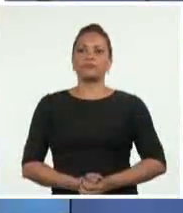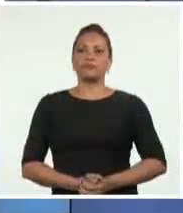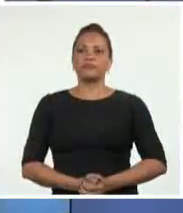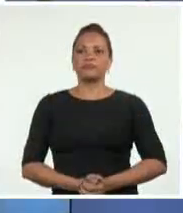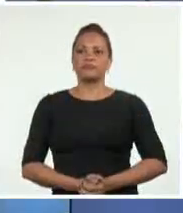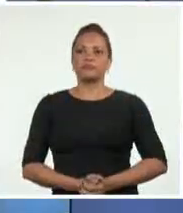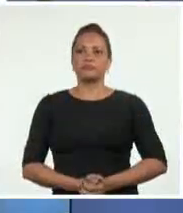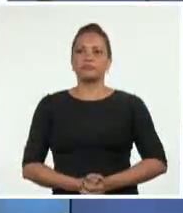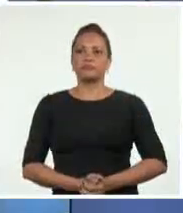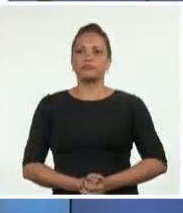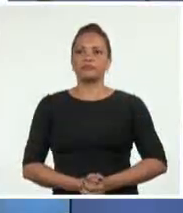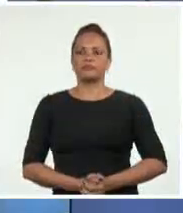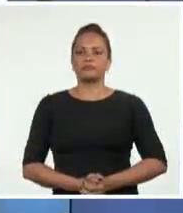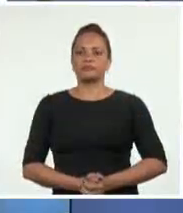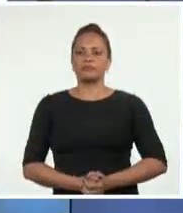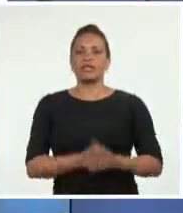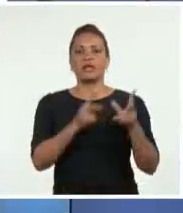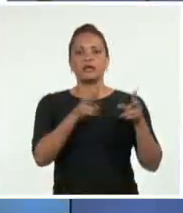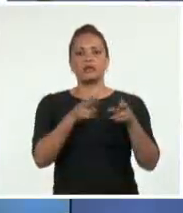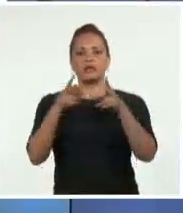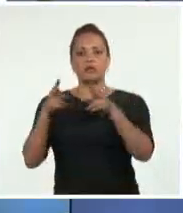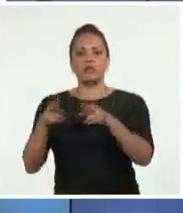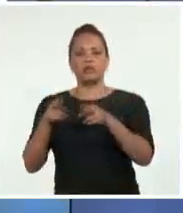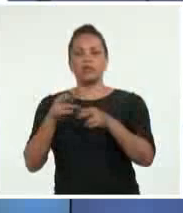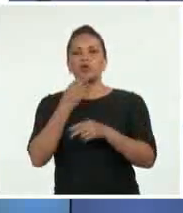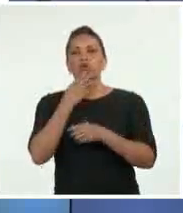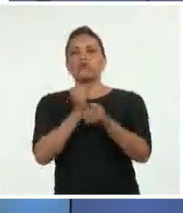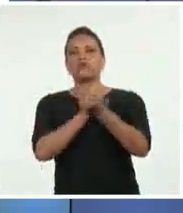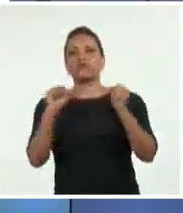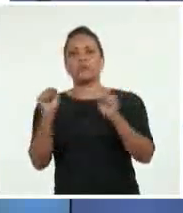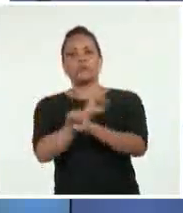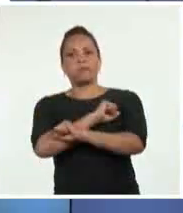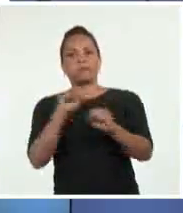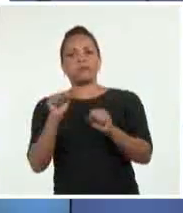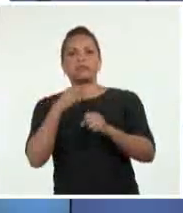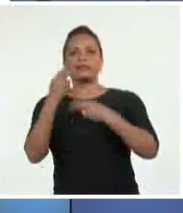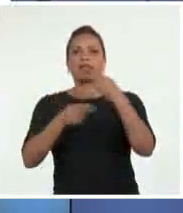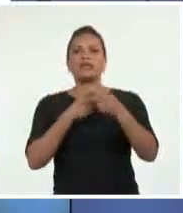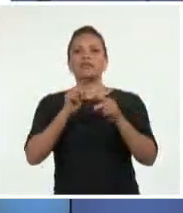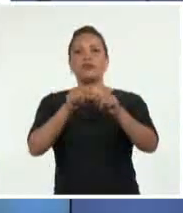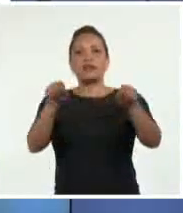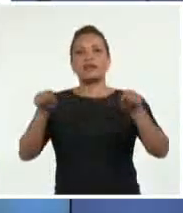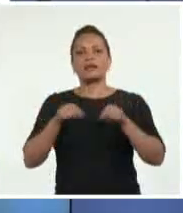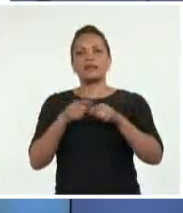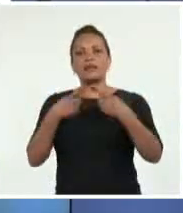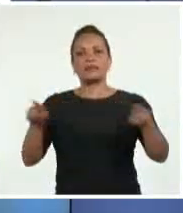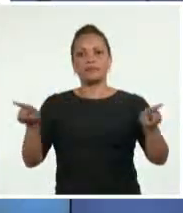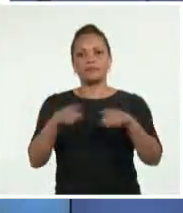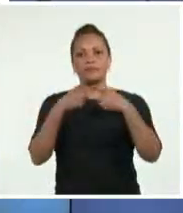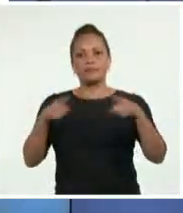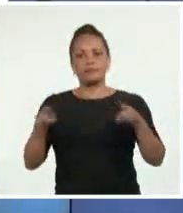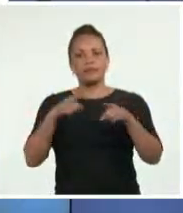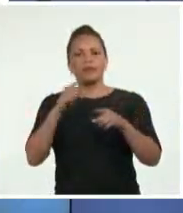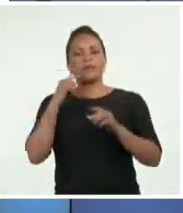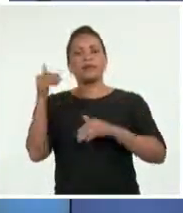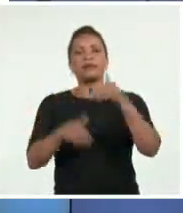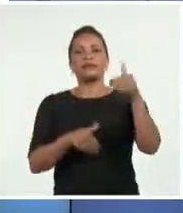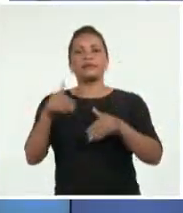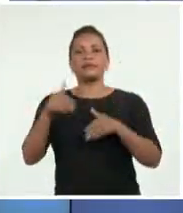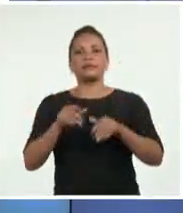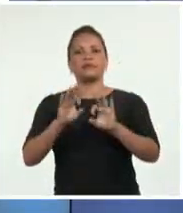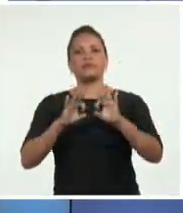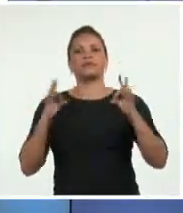La premier del documental Super Tanqueros Corazón de Fuego se realizó en la sala de conciertos José White con la presencia de